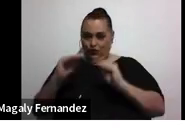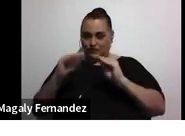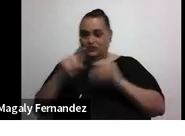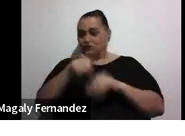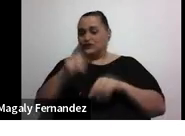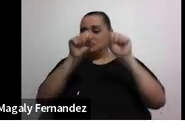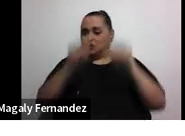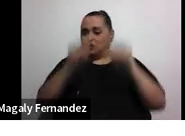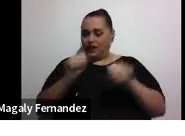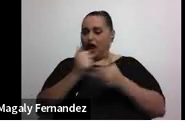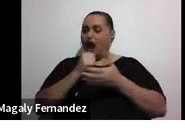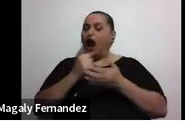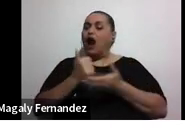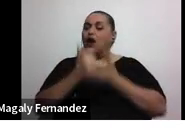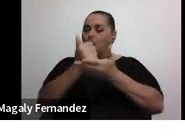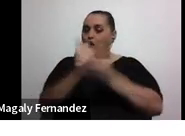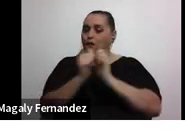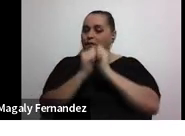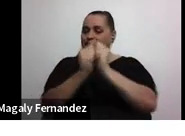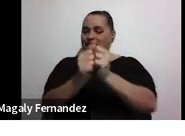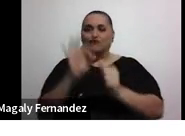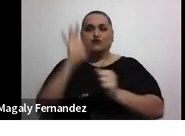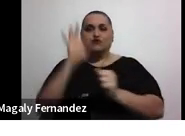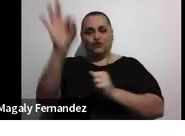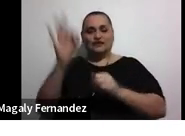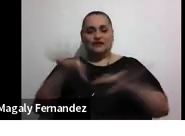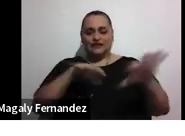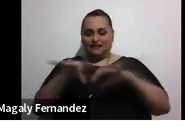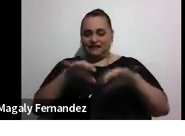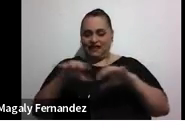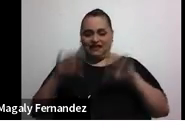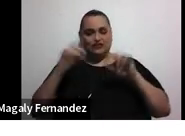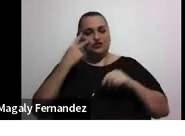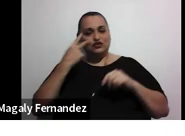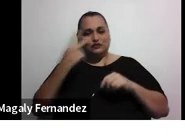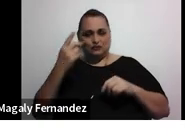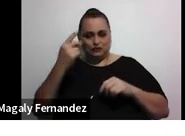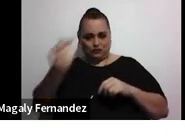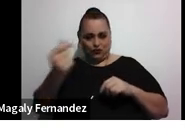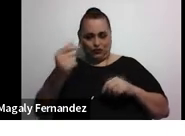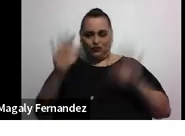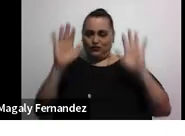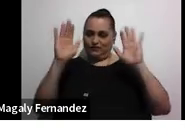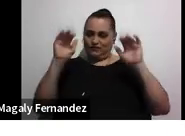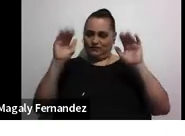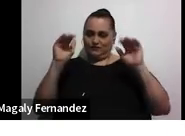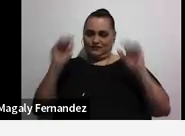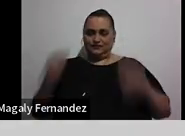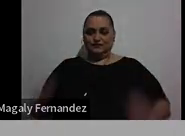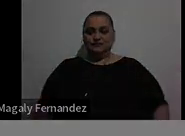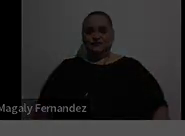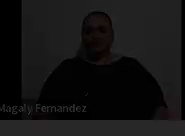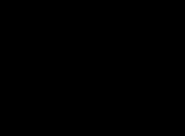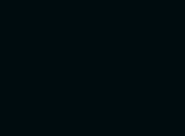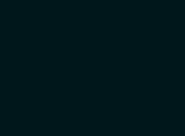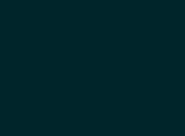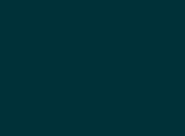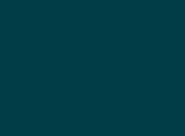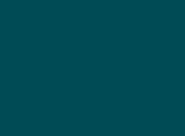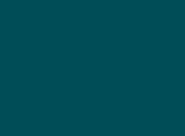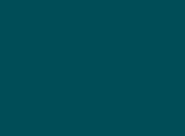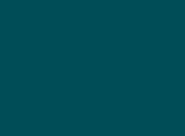acompañar en las futuras actividades hasta pronto muchas gracias hasta pronto chau chau